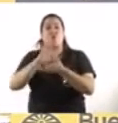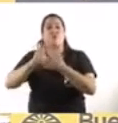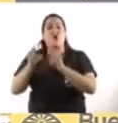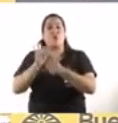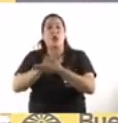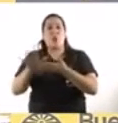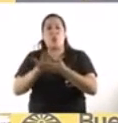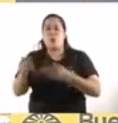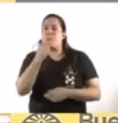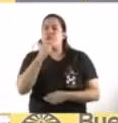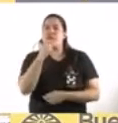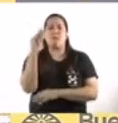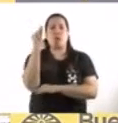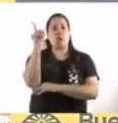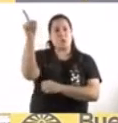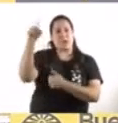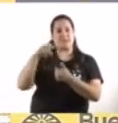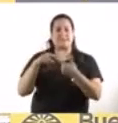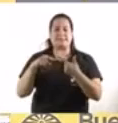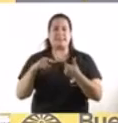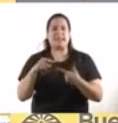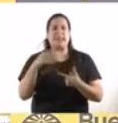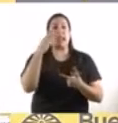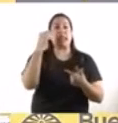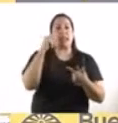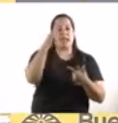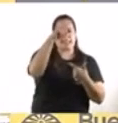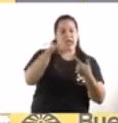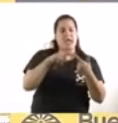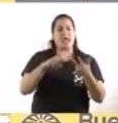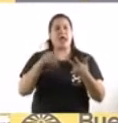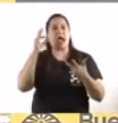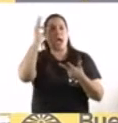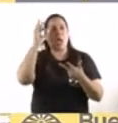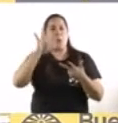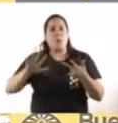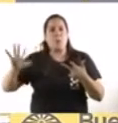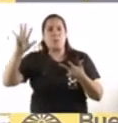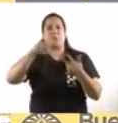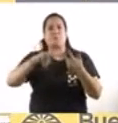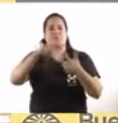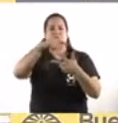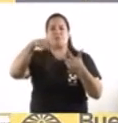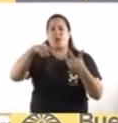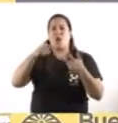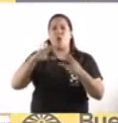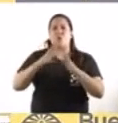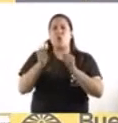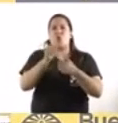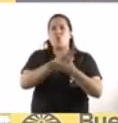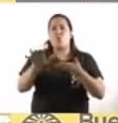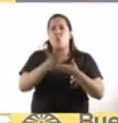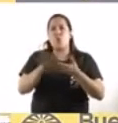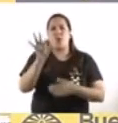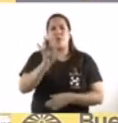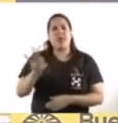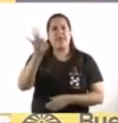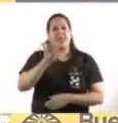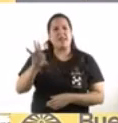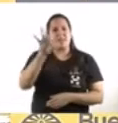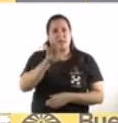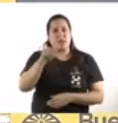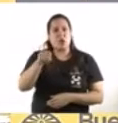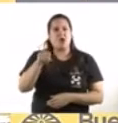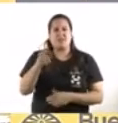Sudáfrica, la del Reino Unido, todas cepas que están mostrando un mayor nivel de contagiosidad, por lo